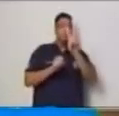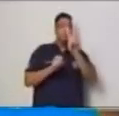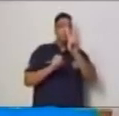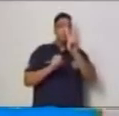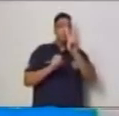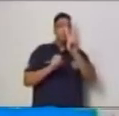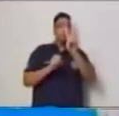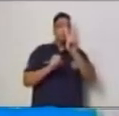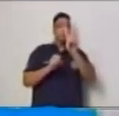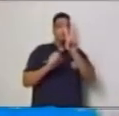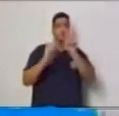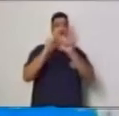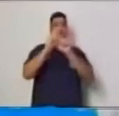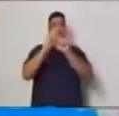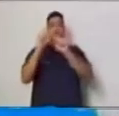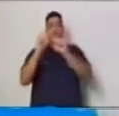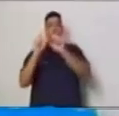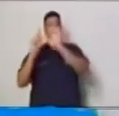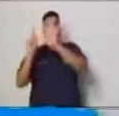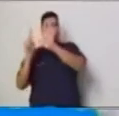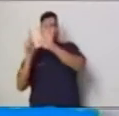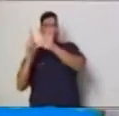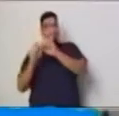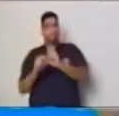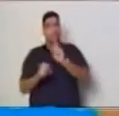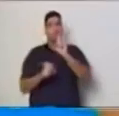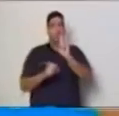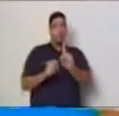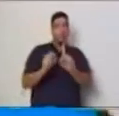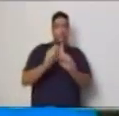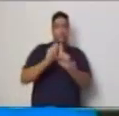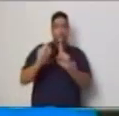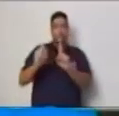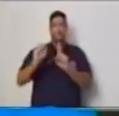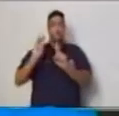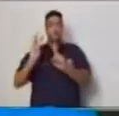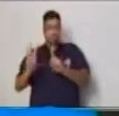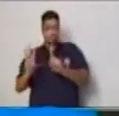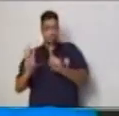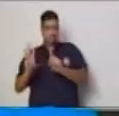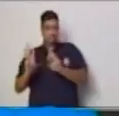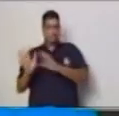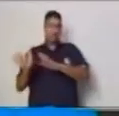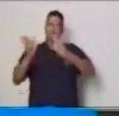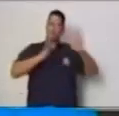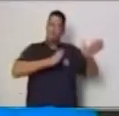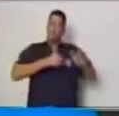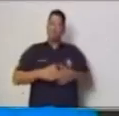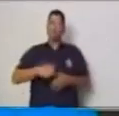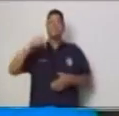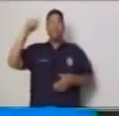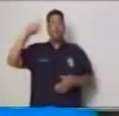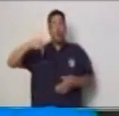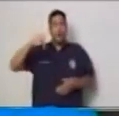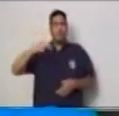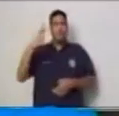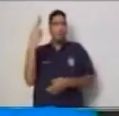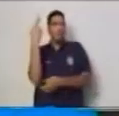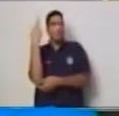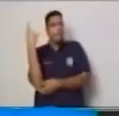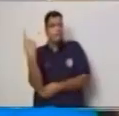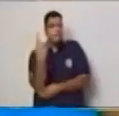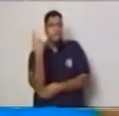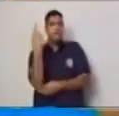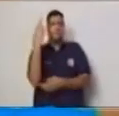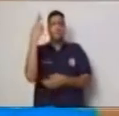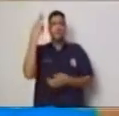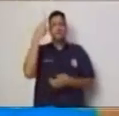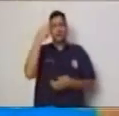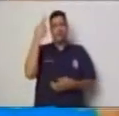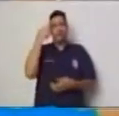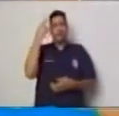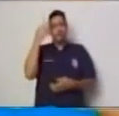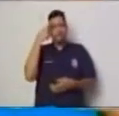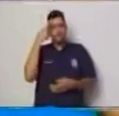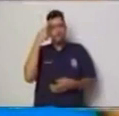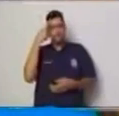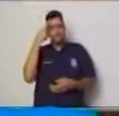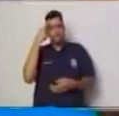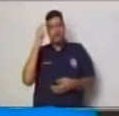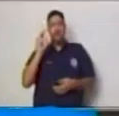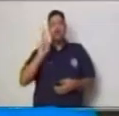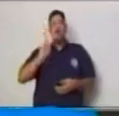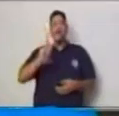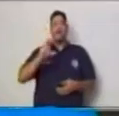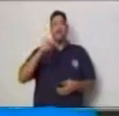variación en este momento es importante recordar que las variables dentro del plano